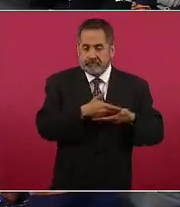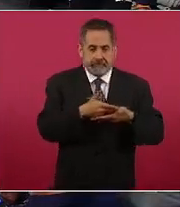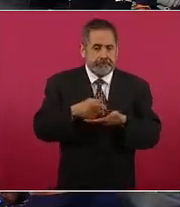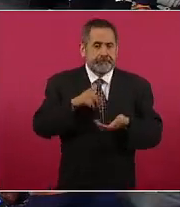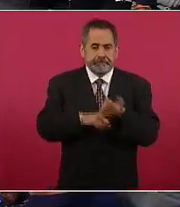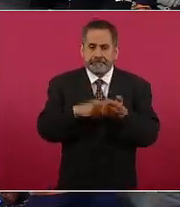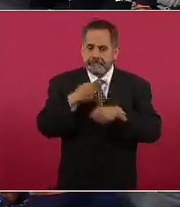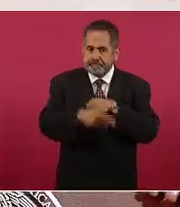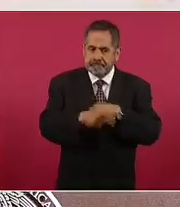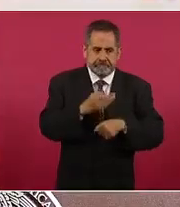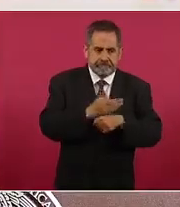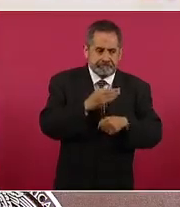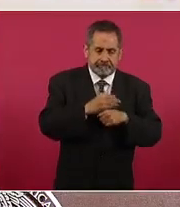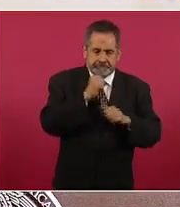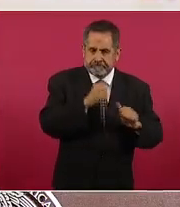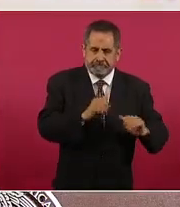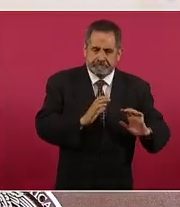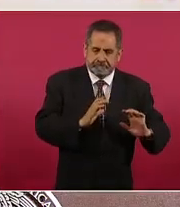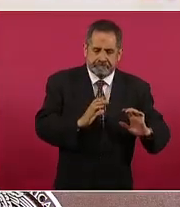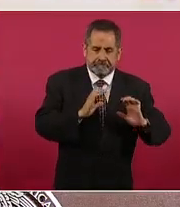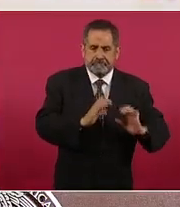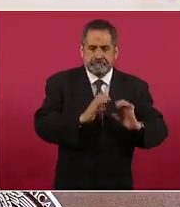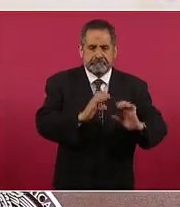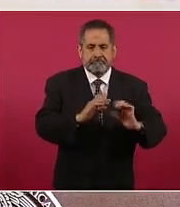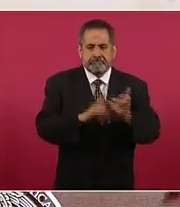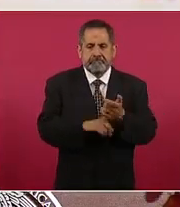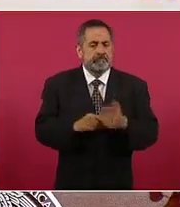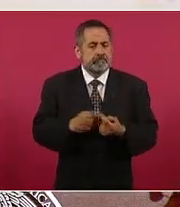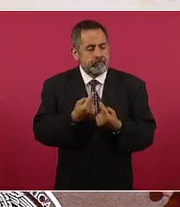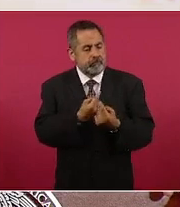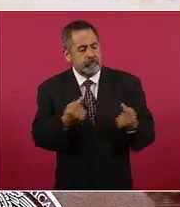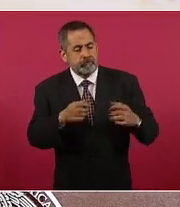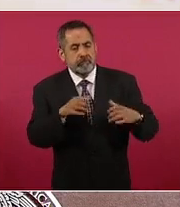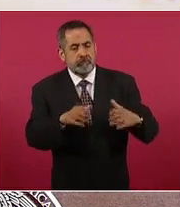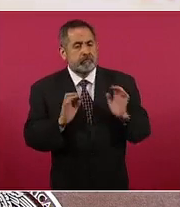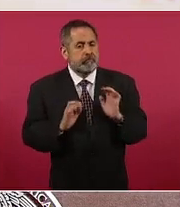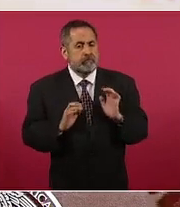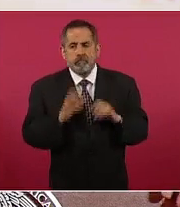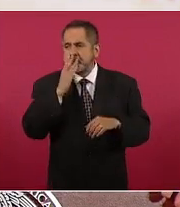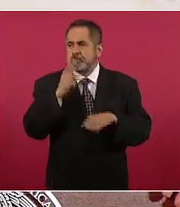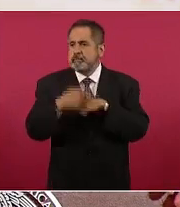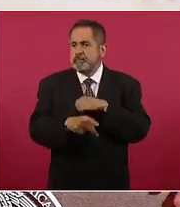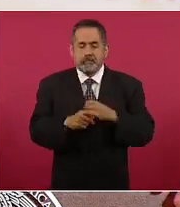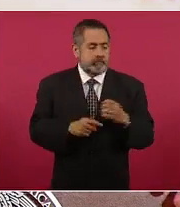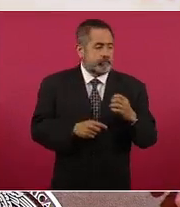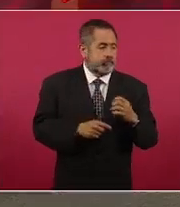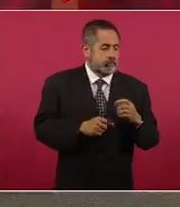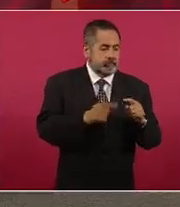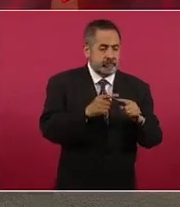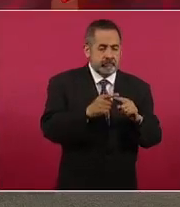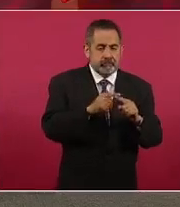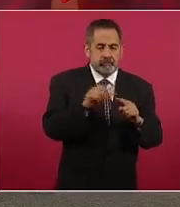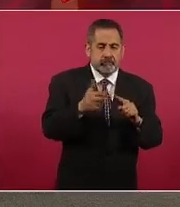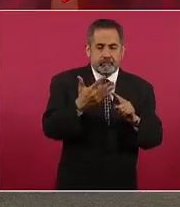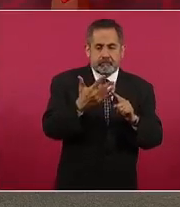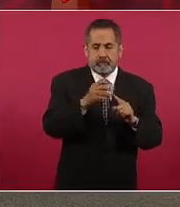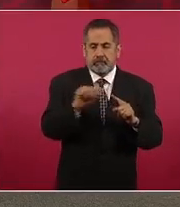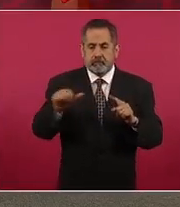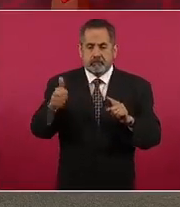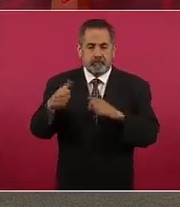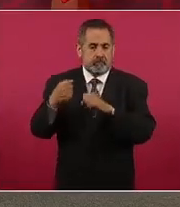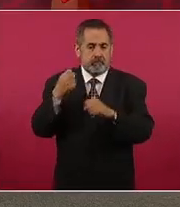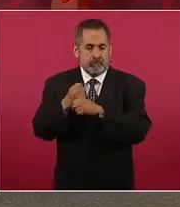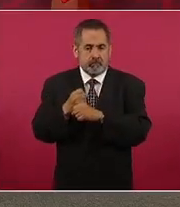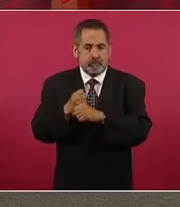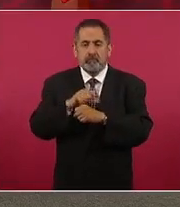relativamente estable en ese periodo de la infancia donde es el riesgo mínimo entre los cinco y los once años y doce años